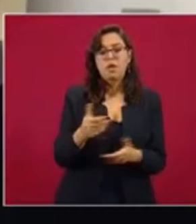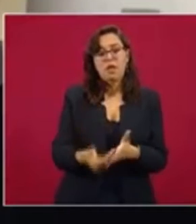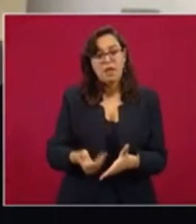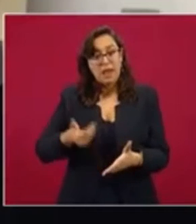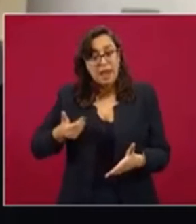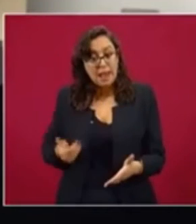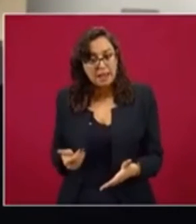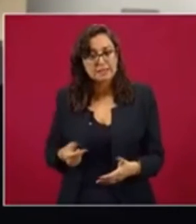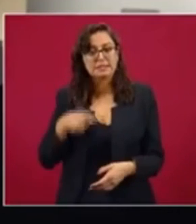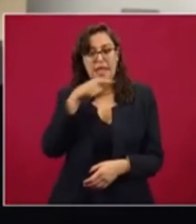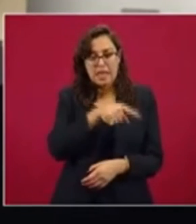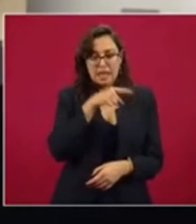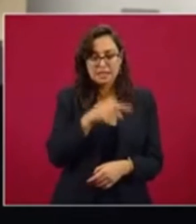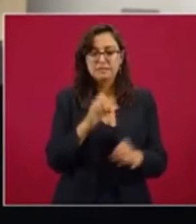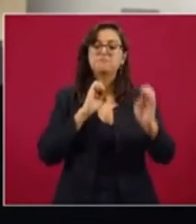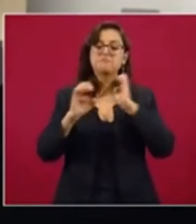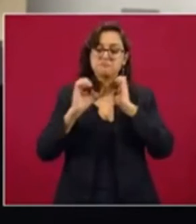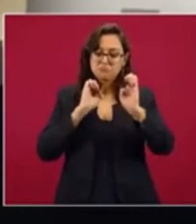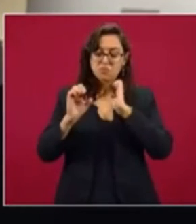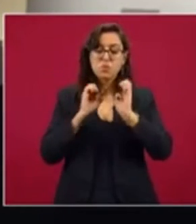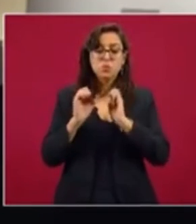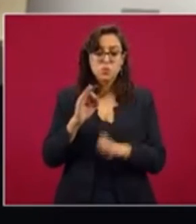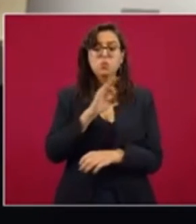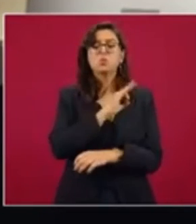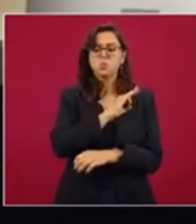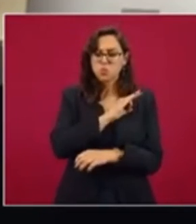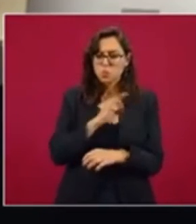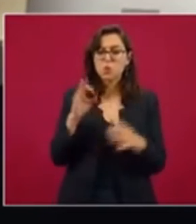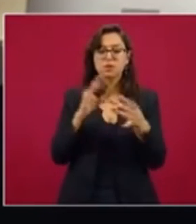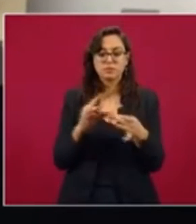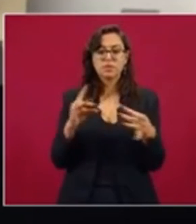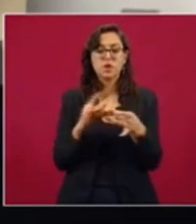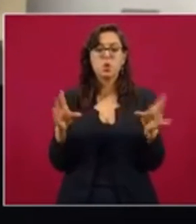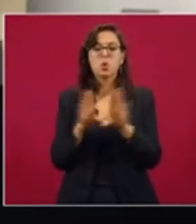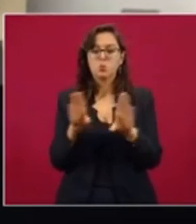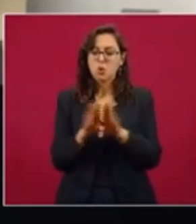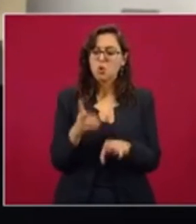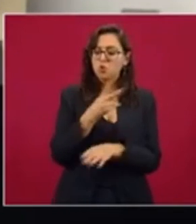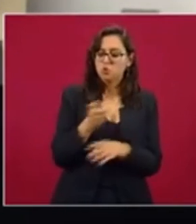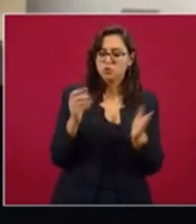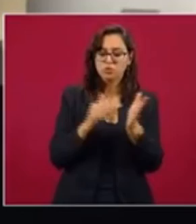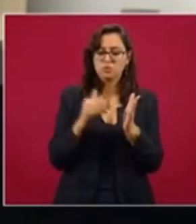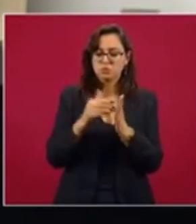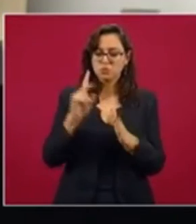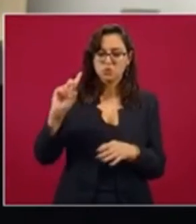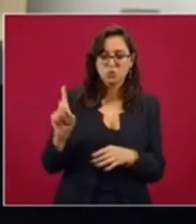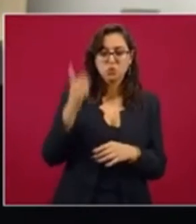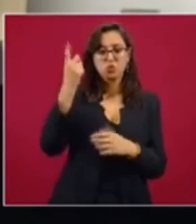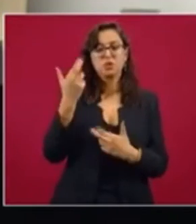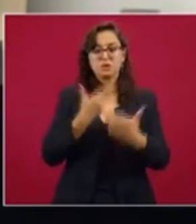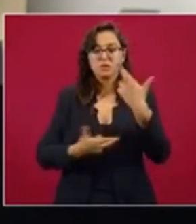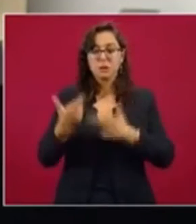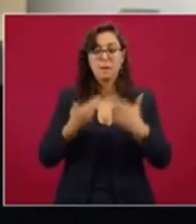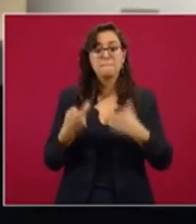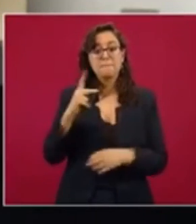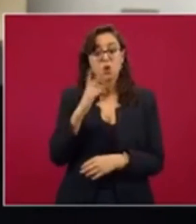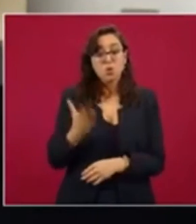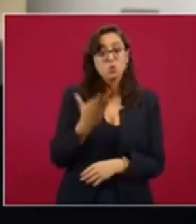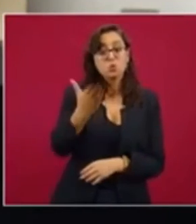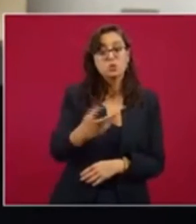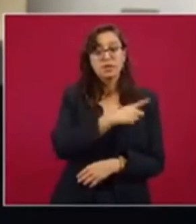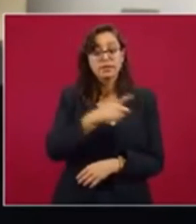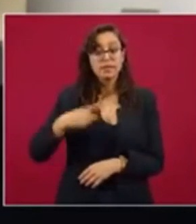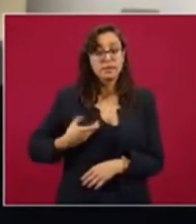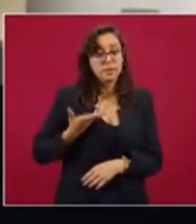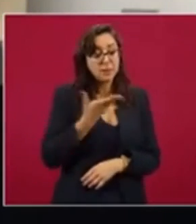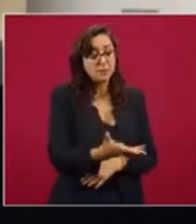entrevista en la que él menciona que sí podría estar hablando de la negociación de la devolución de estos 200 millones de dólares siempre y cuando usted le ofrezca una disculpa, porque él asegura